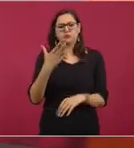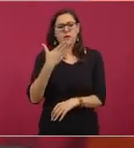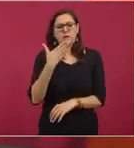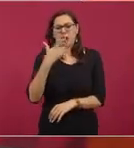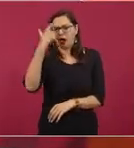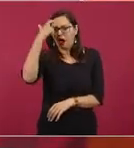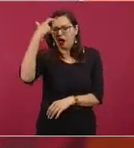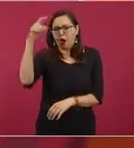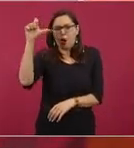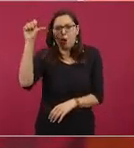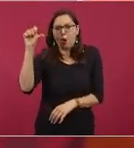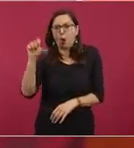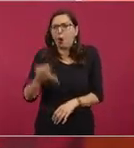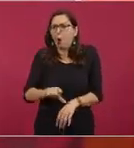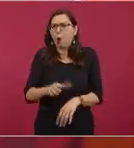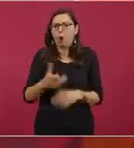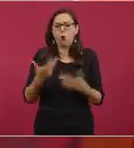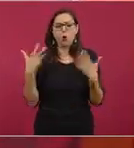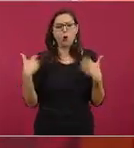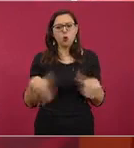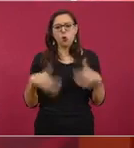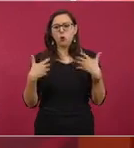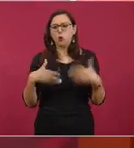los teleprontes.